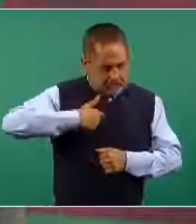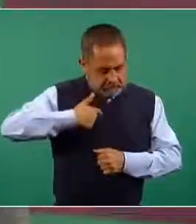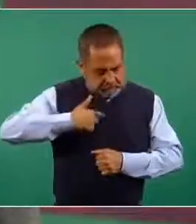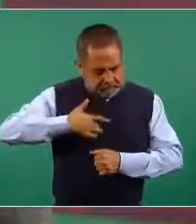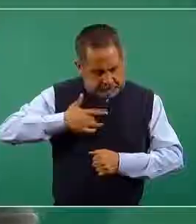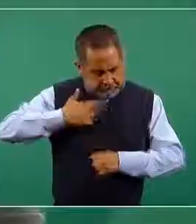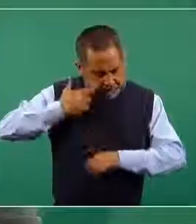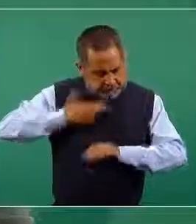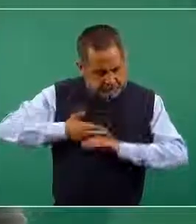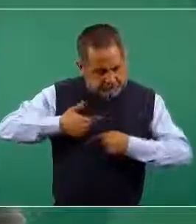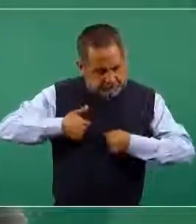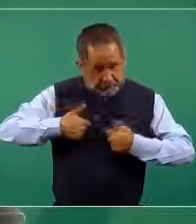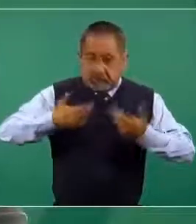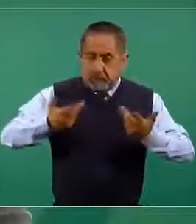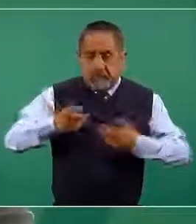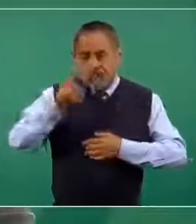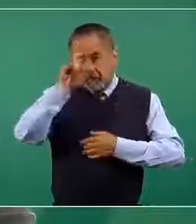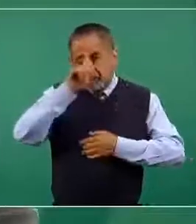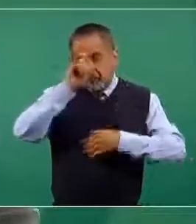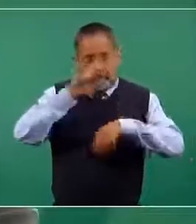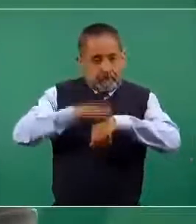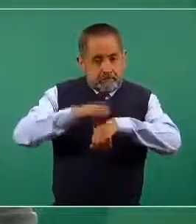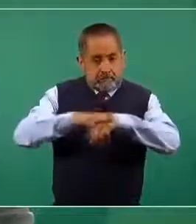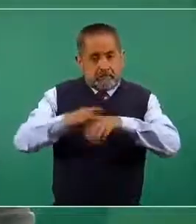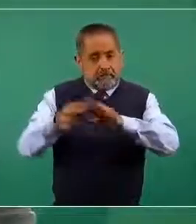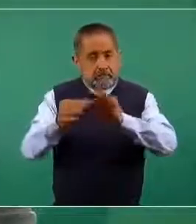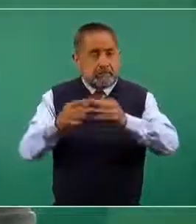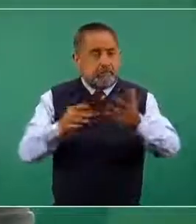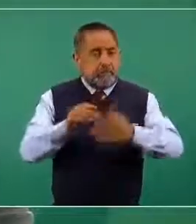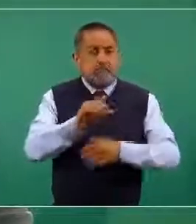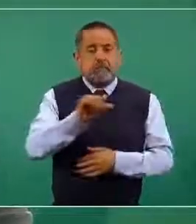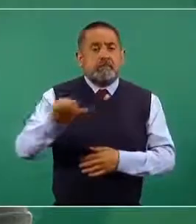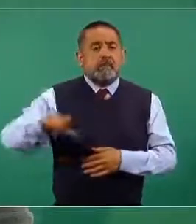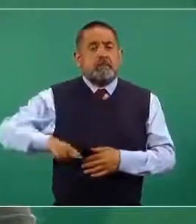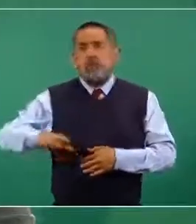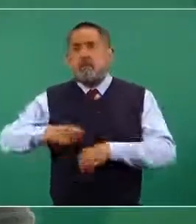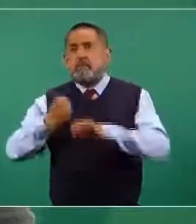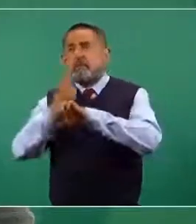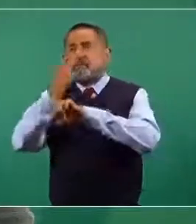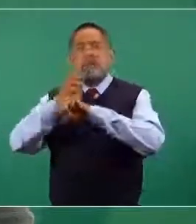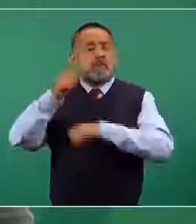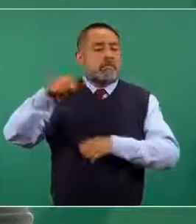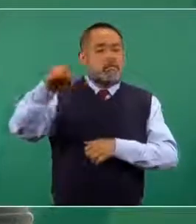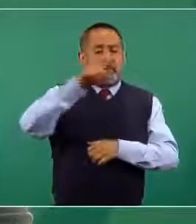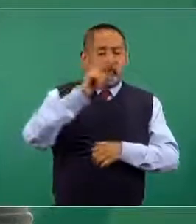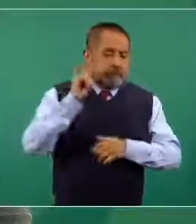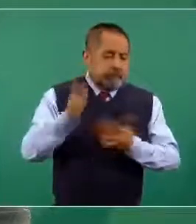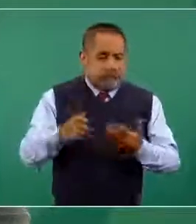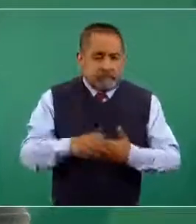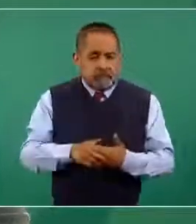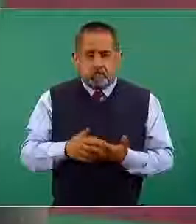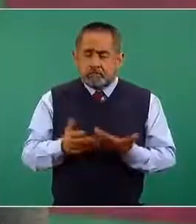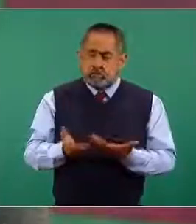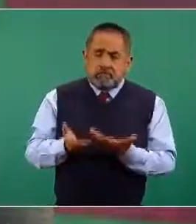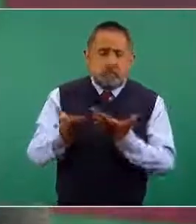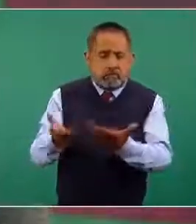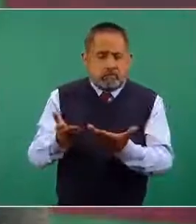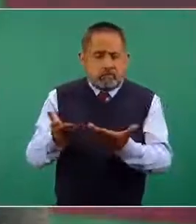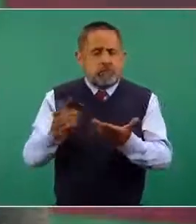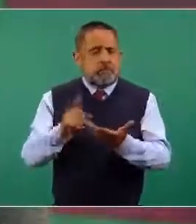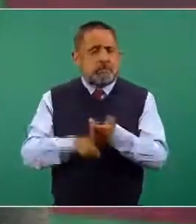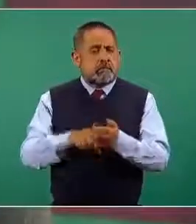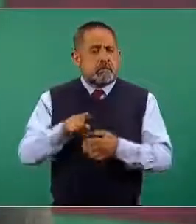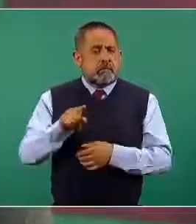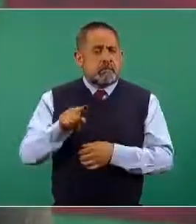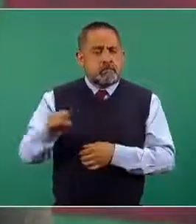donde, ¿qué podemos recomendarle a los gobiernos locales que tengan disponibles en